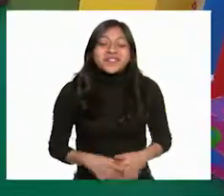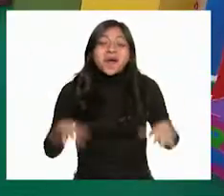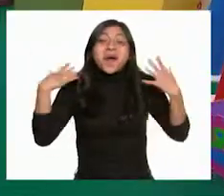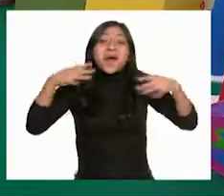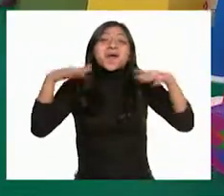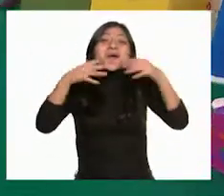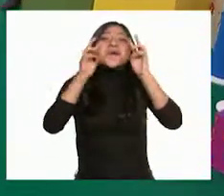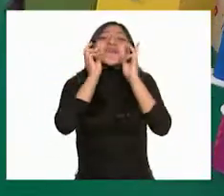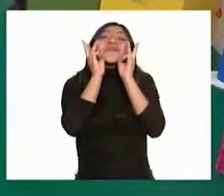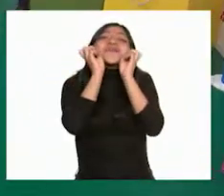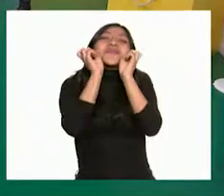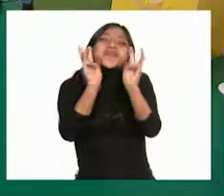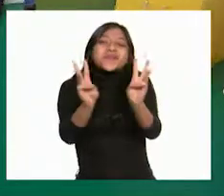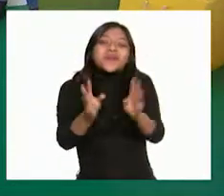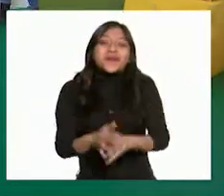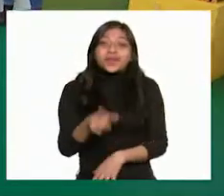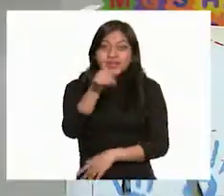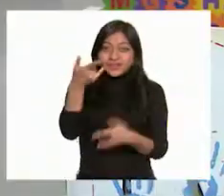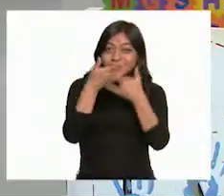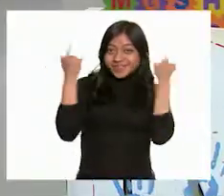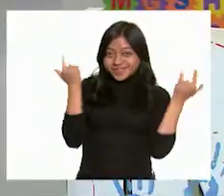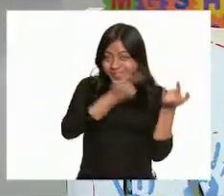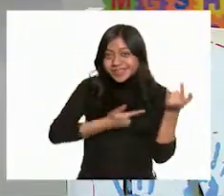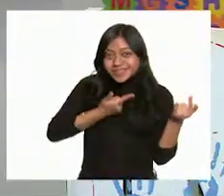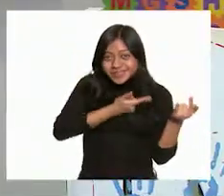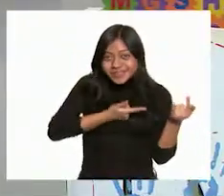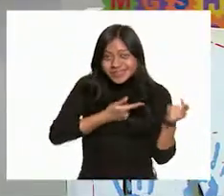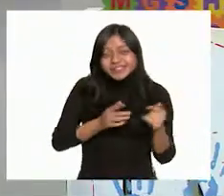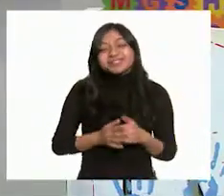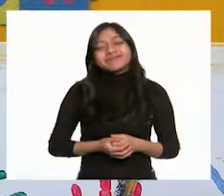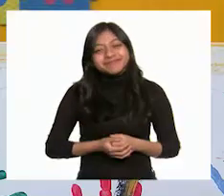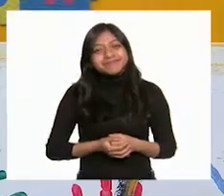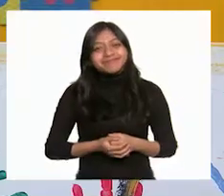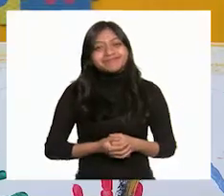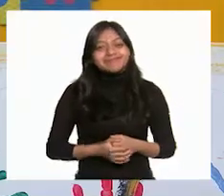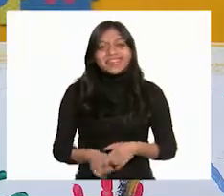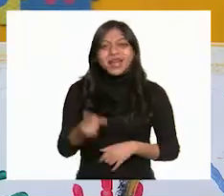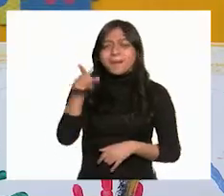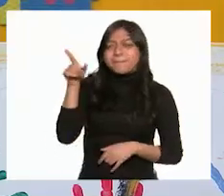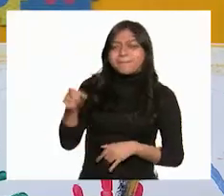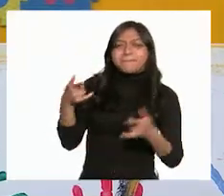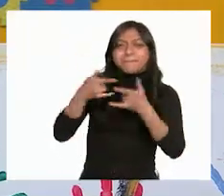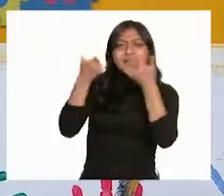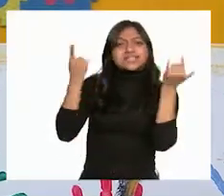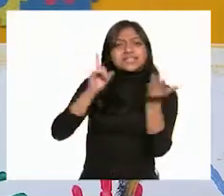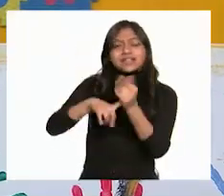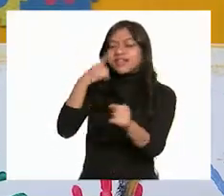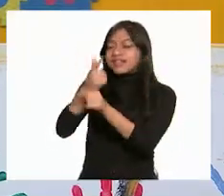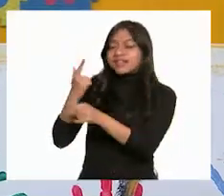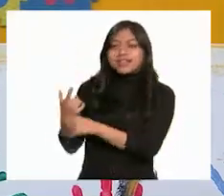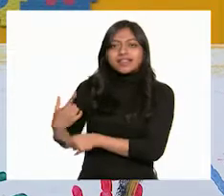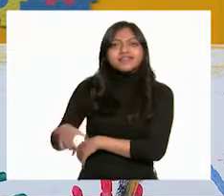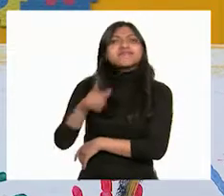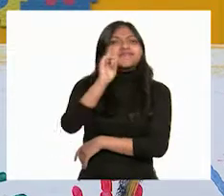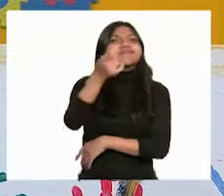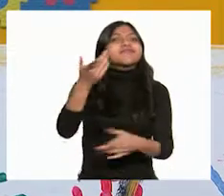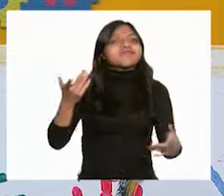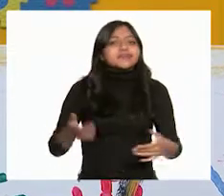¡Guau! ¿Les gustó el cuento? ¡Sí! ¿Qué cosas vieron en el cuento? Pues,